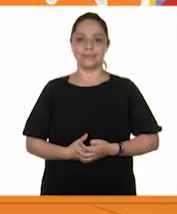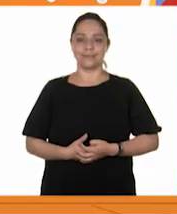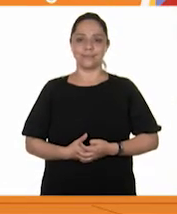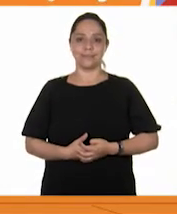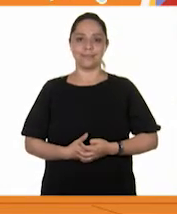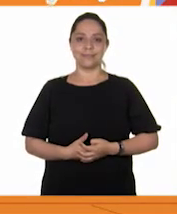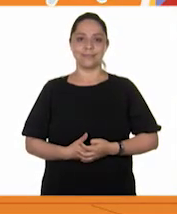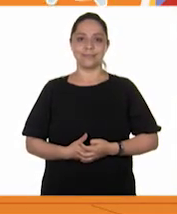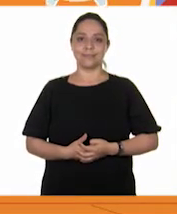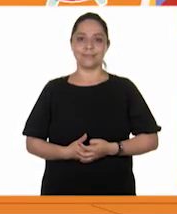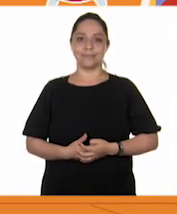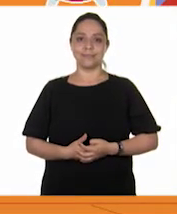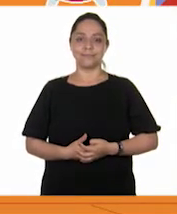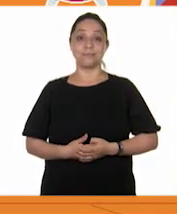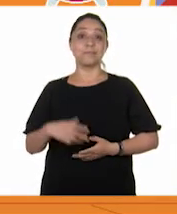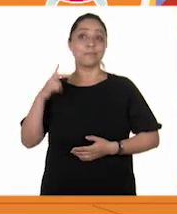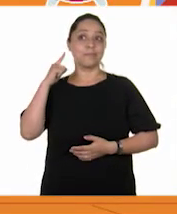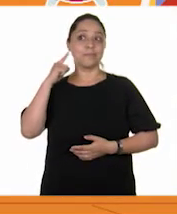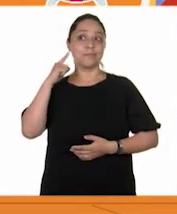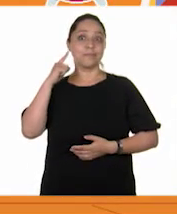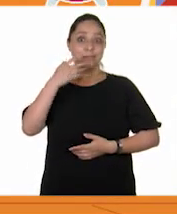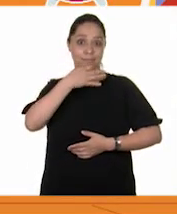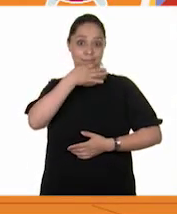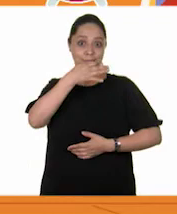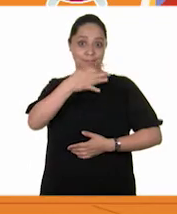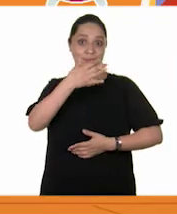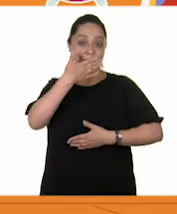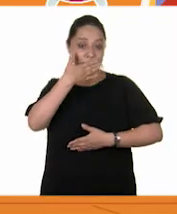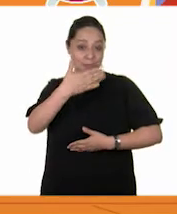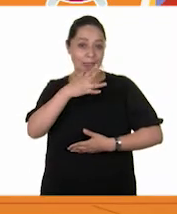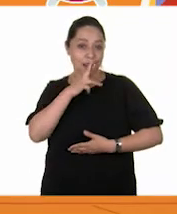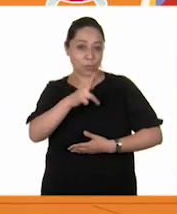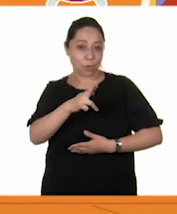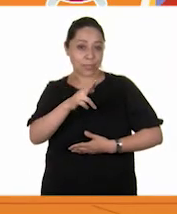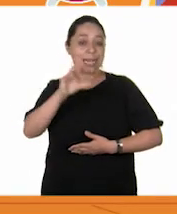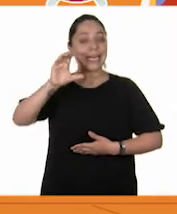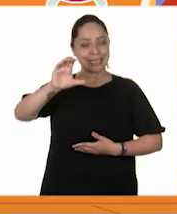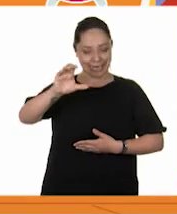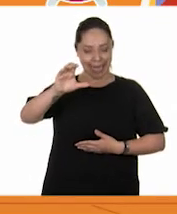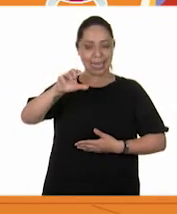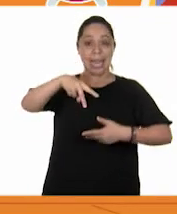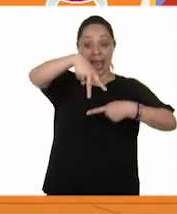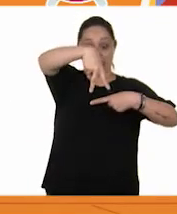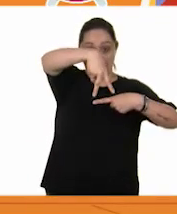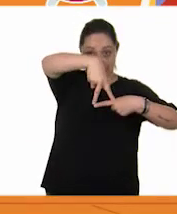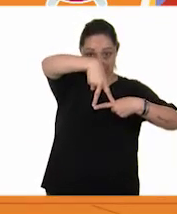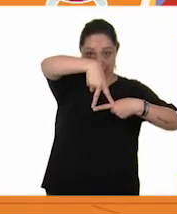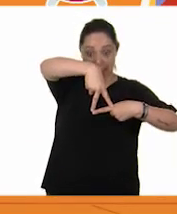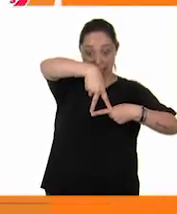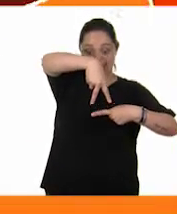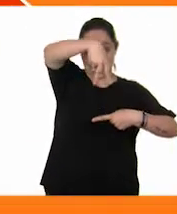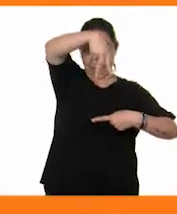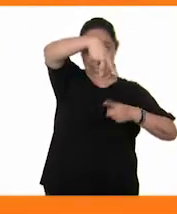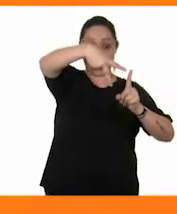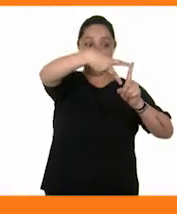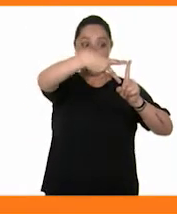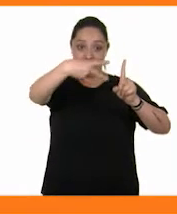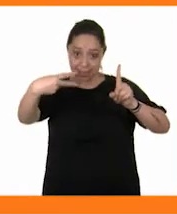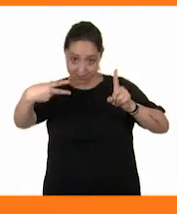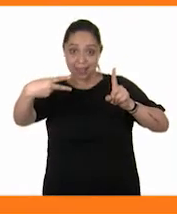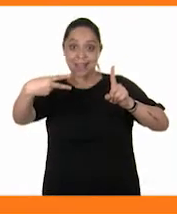La respuesta correcta es C, equilátero, isósceles y escaleno.